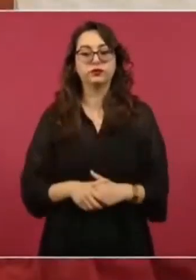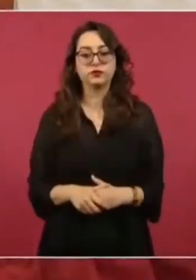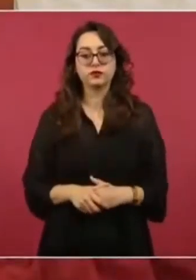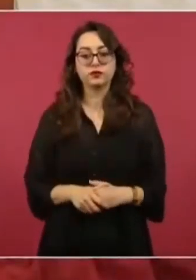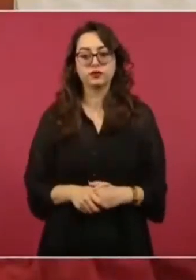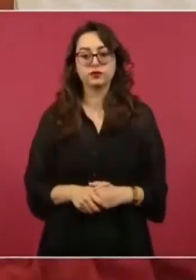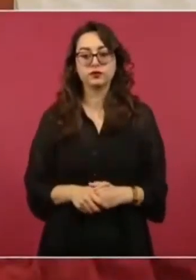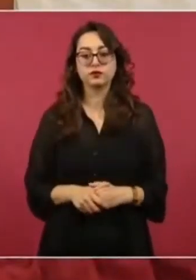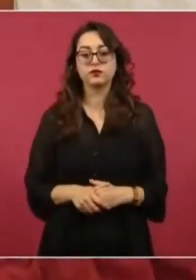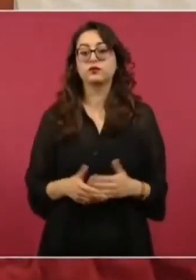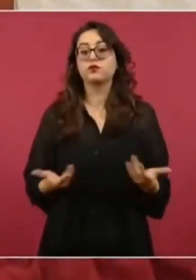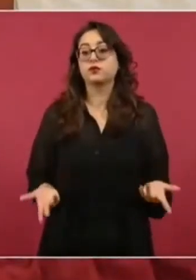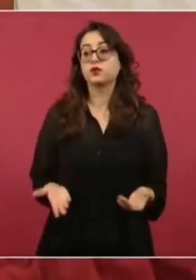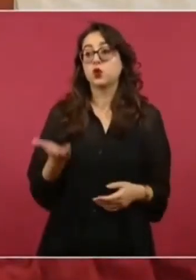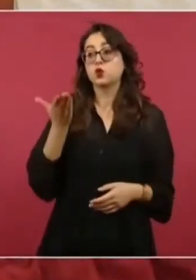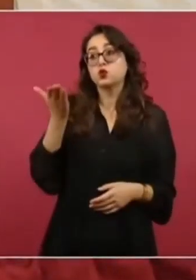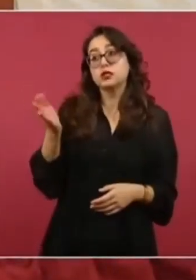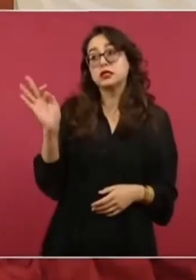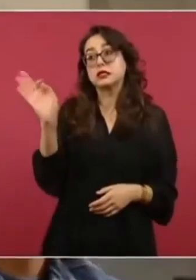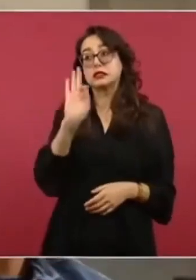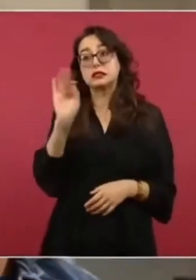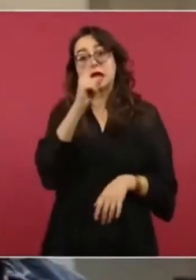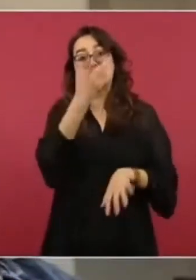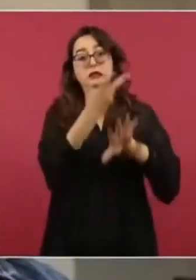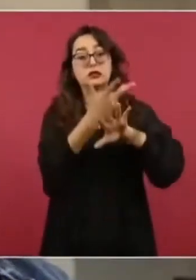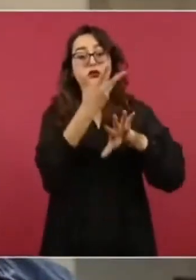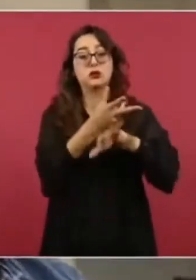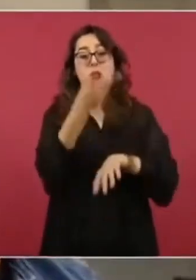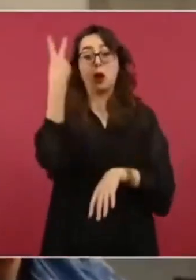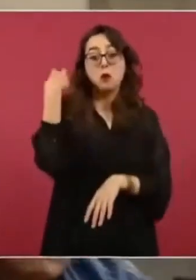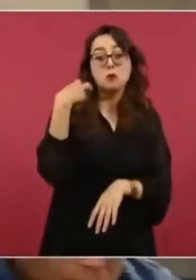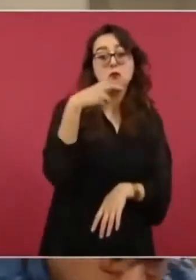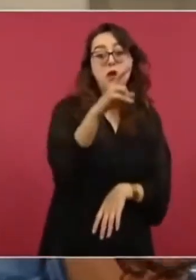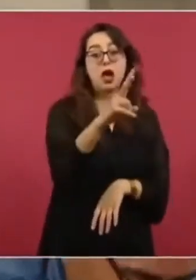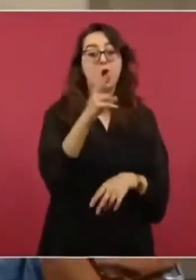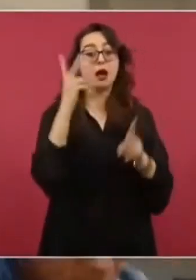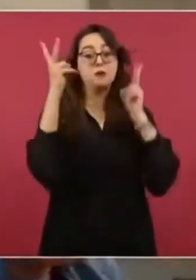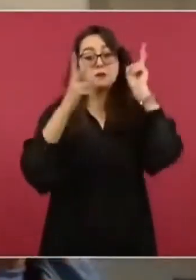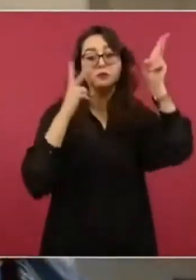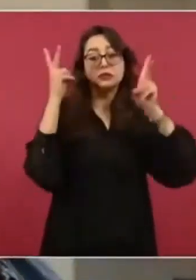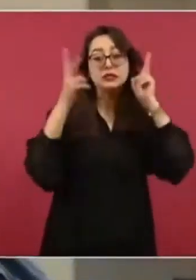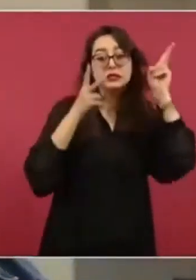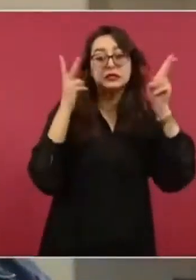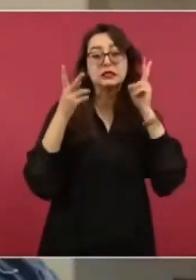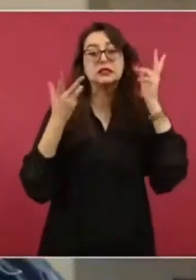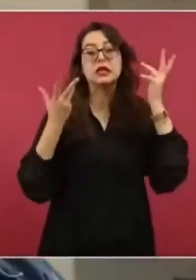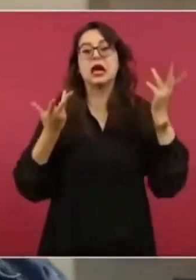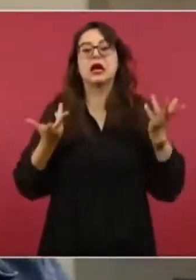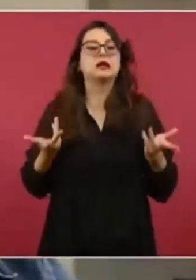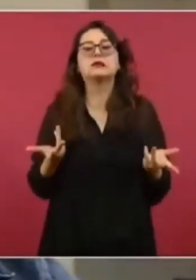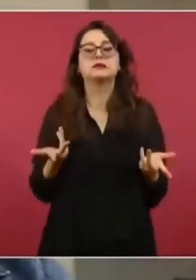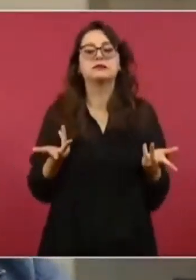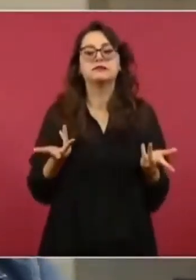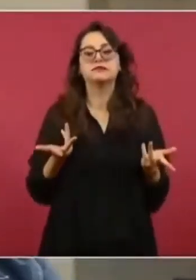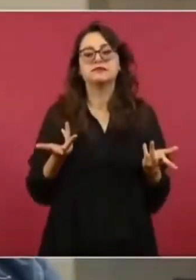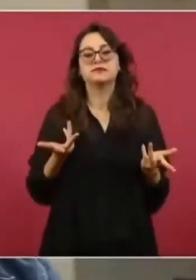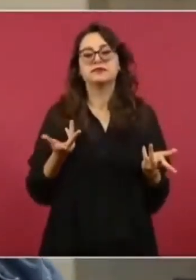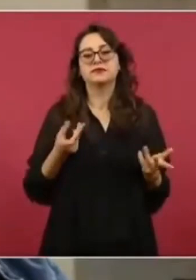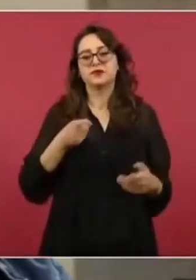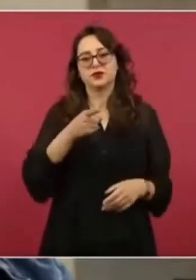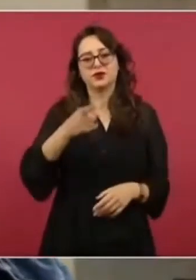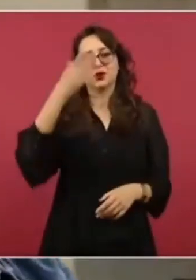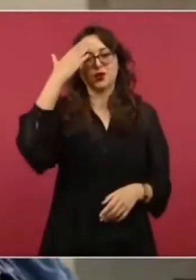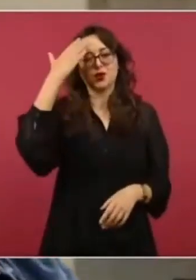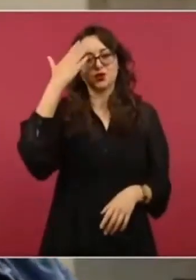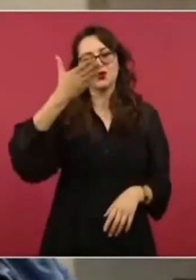su decisión de ir o no ir a visitar las comunidades, presidente? Si tiene ganas de ir a la villeta en Pilsen, creo que fue donde nos